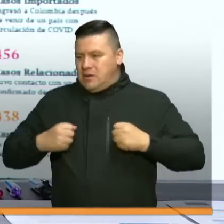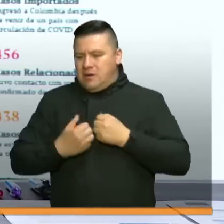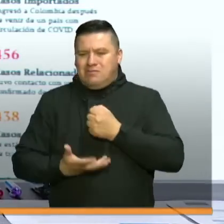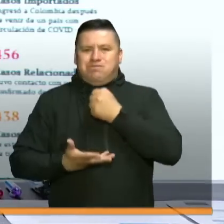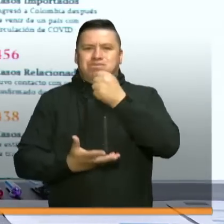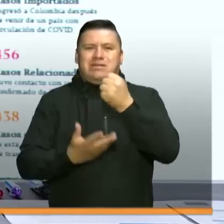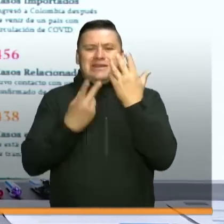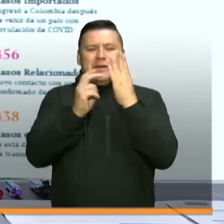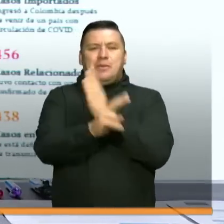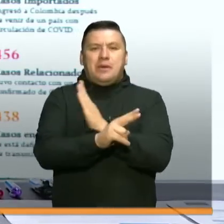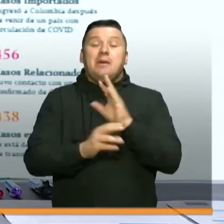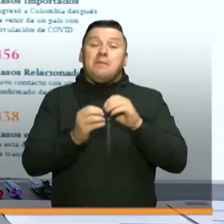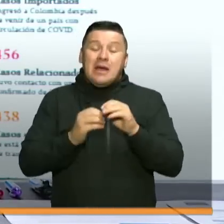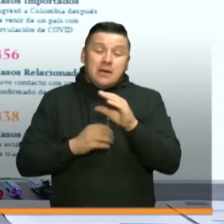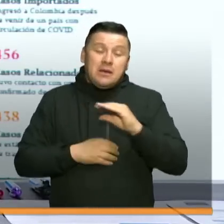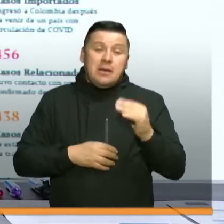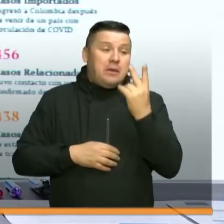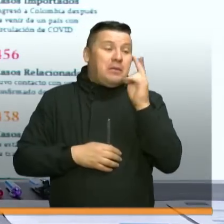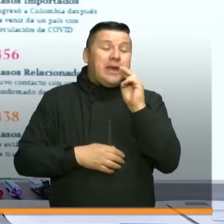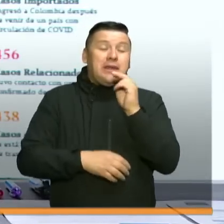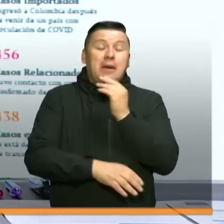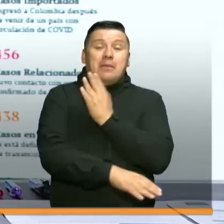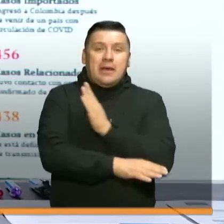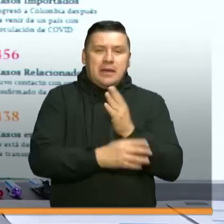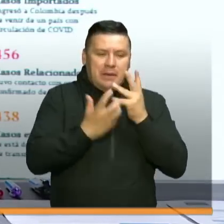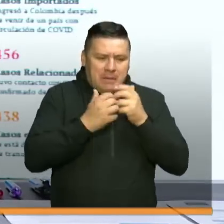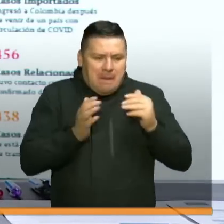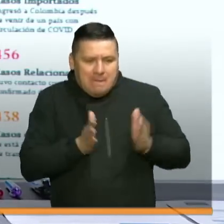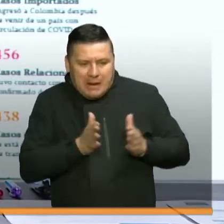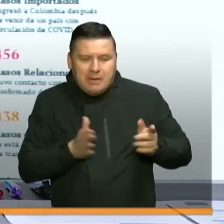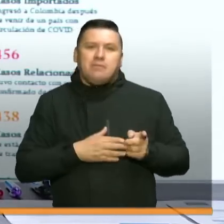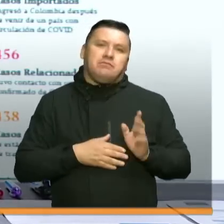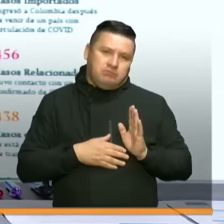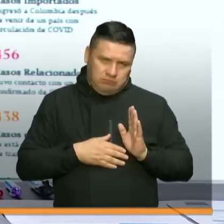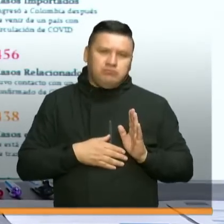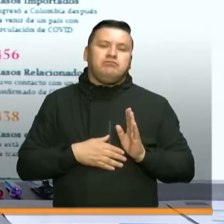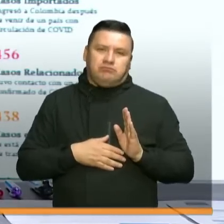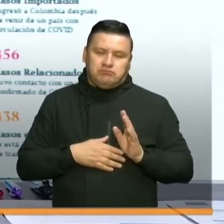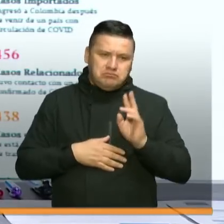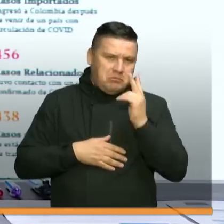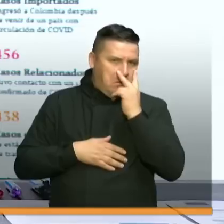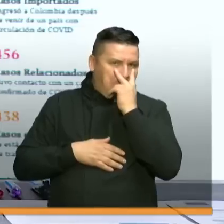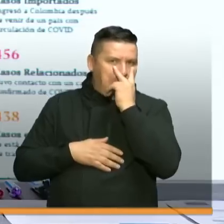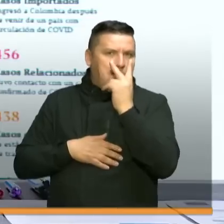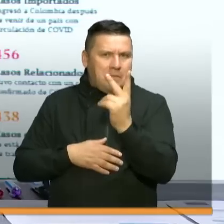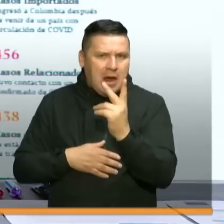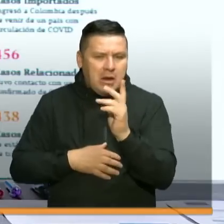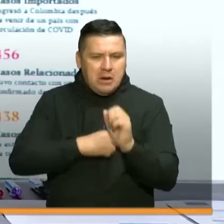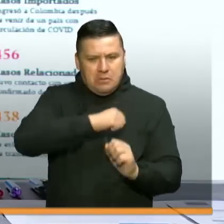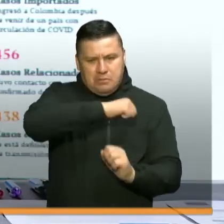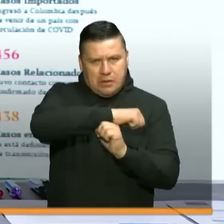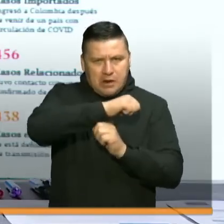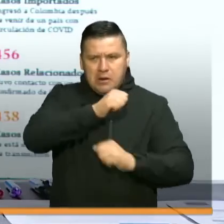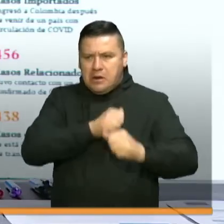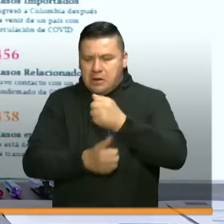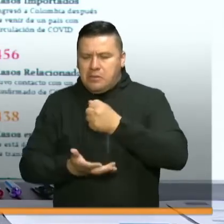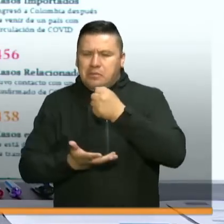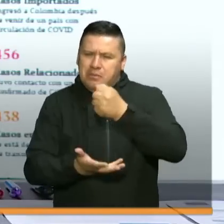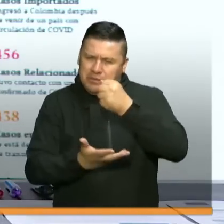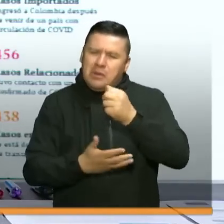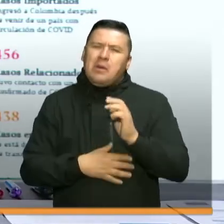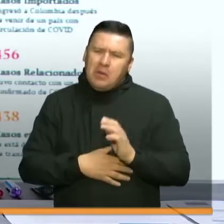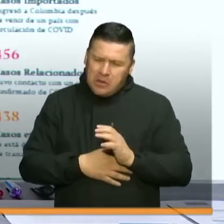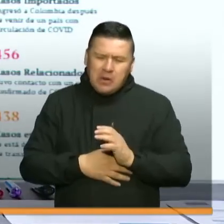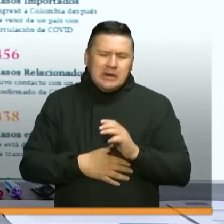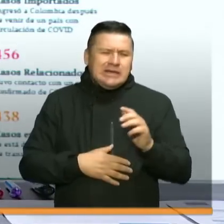como mínimo va haber 20 billones para la micro, pequeña y mediana empresa. Ahí ya estamos viendo cómo se han estructurado refinanciaciones que